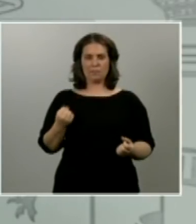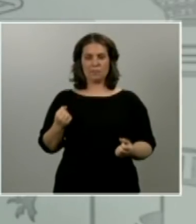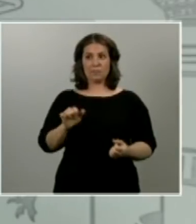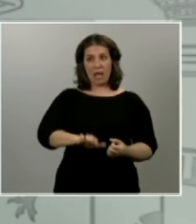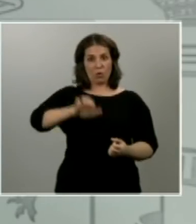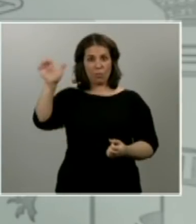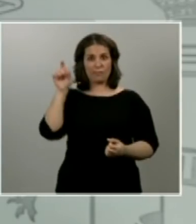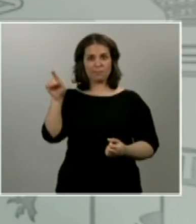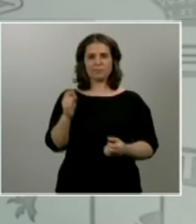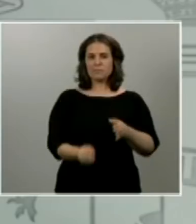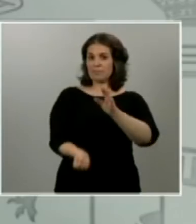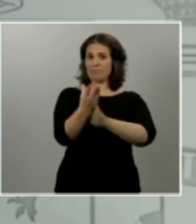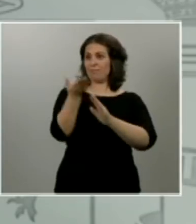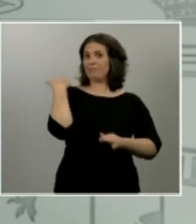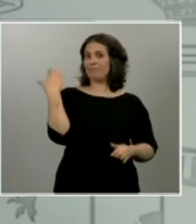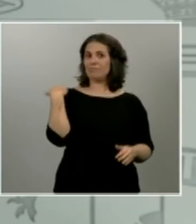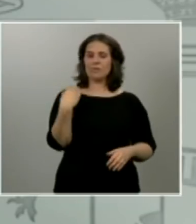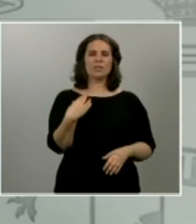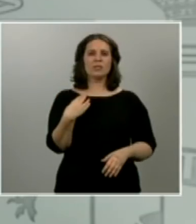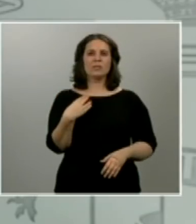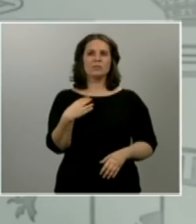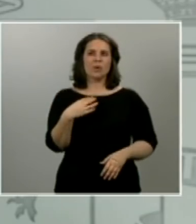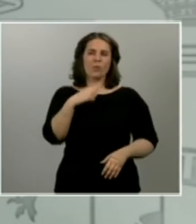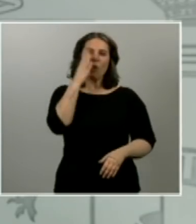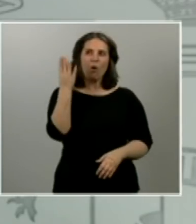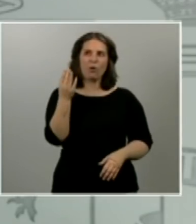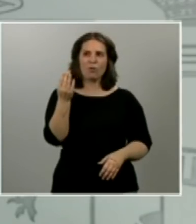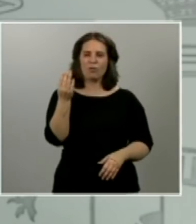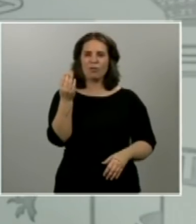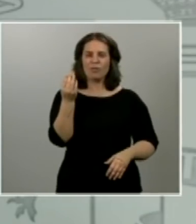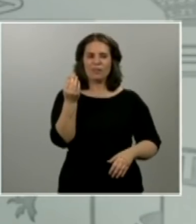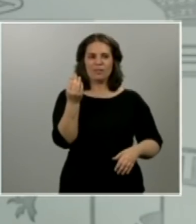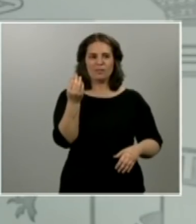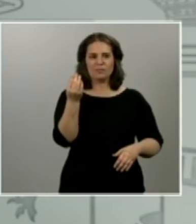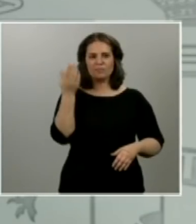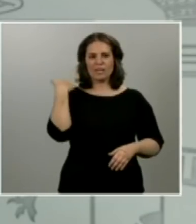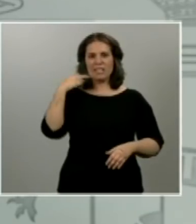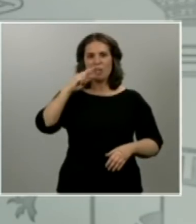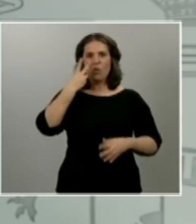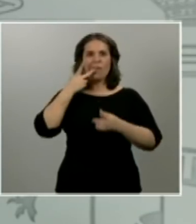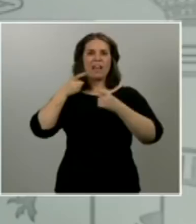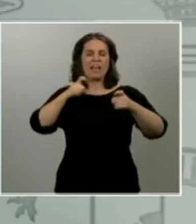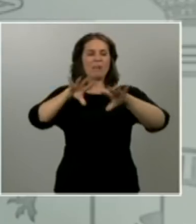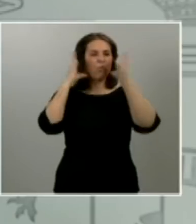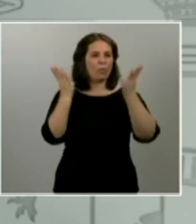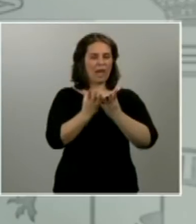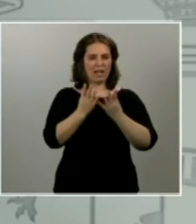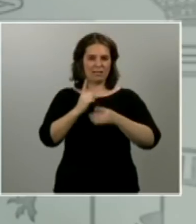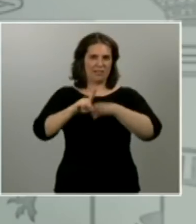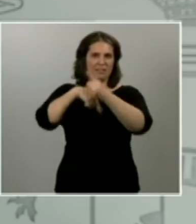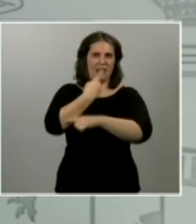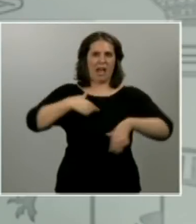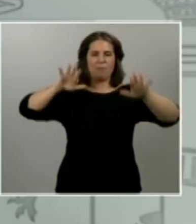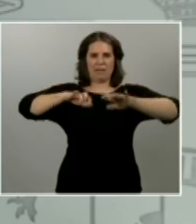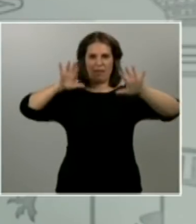como consecuencia de las lecciones que sacamos después de la Segunda Guerra Mundial. Europa tiene que sacar